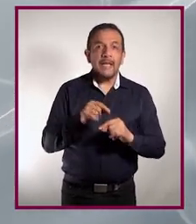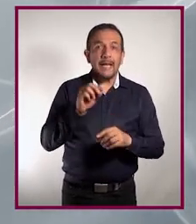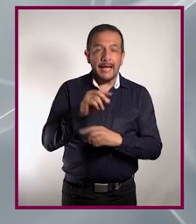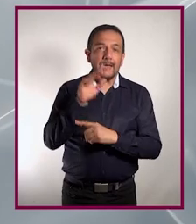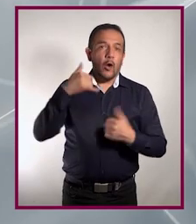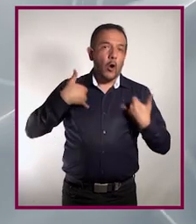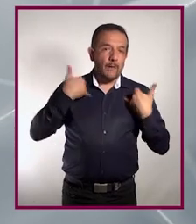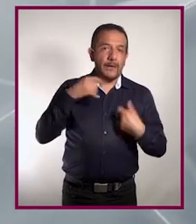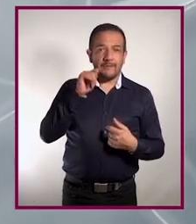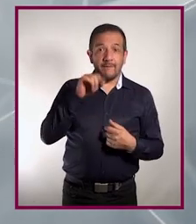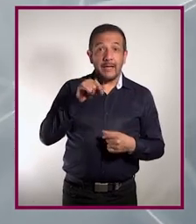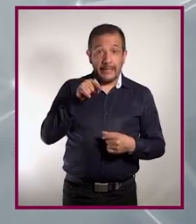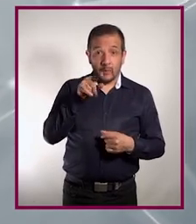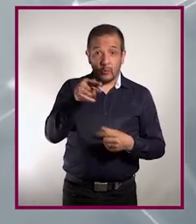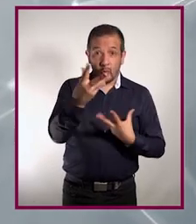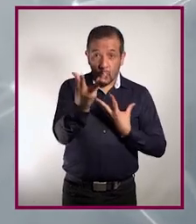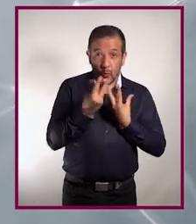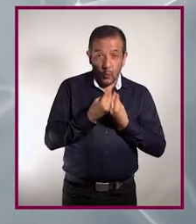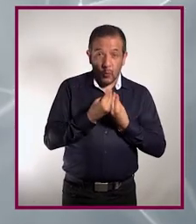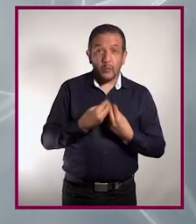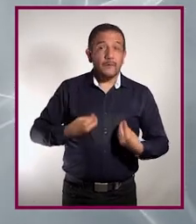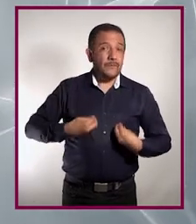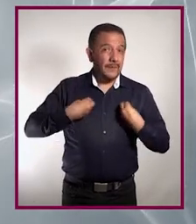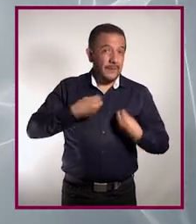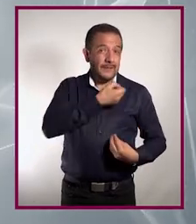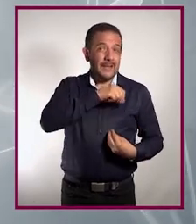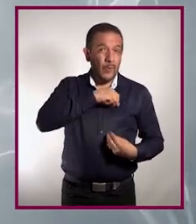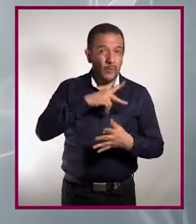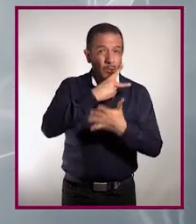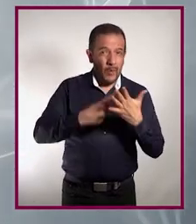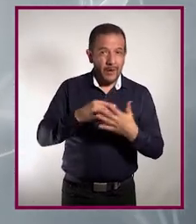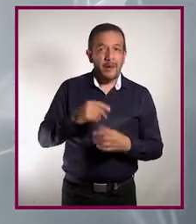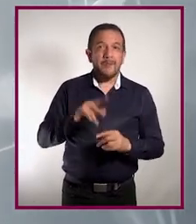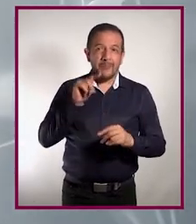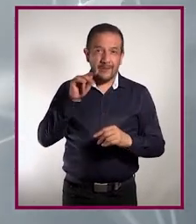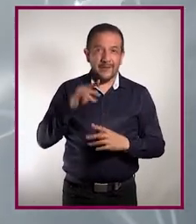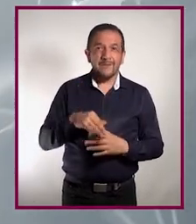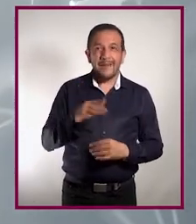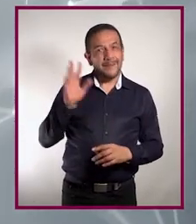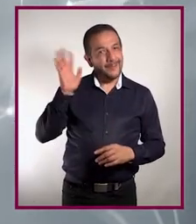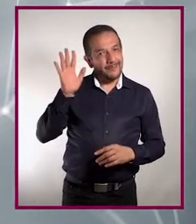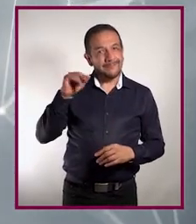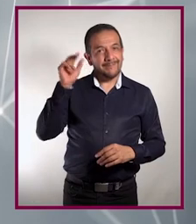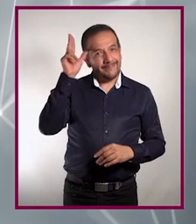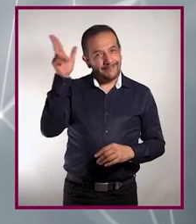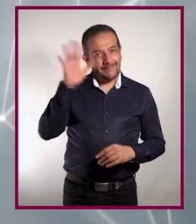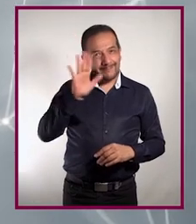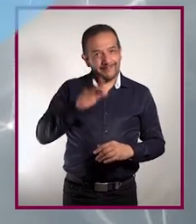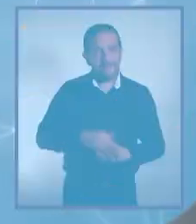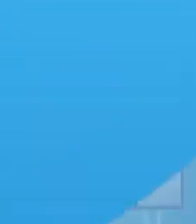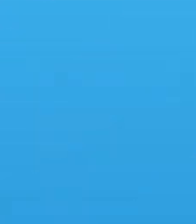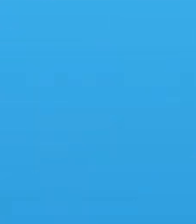con Jóvenes en TV y haz este programa con nosotros. Vida saludable. Activemos juntos tu mejor versión. Hasta la próxima.